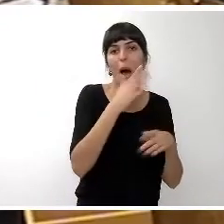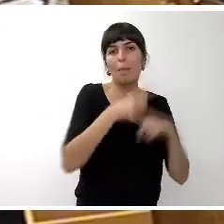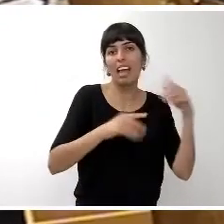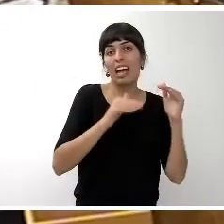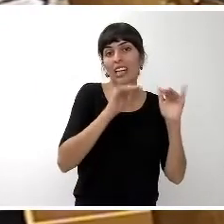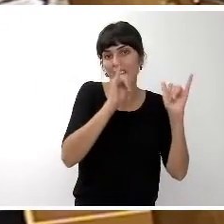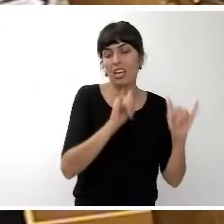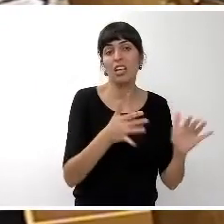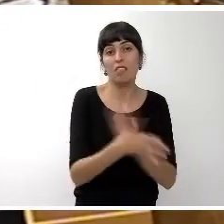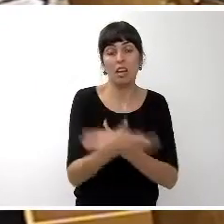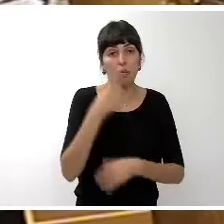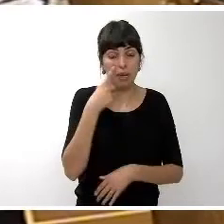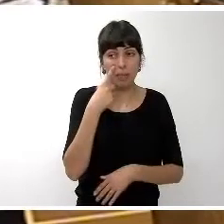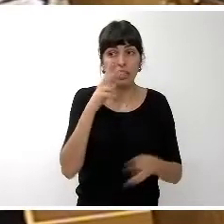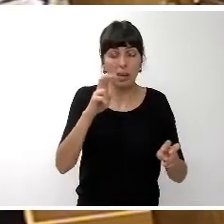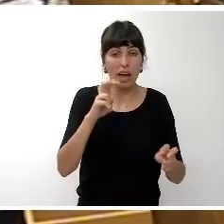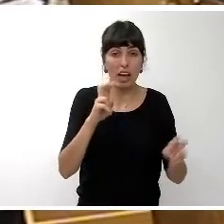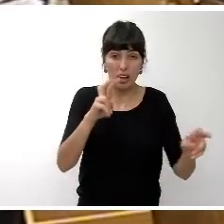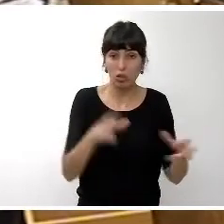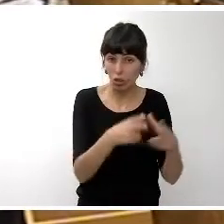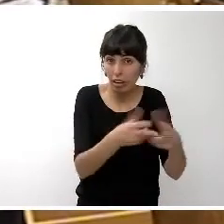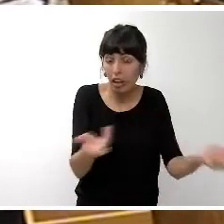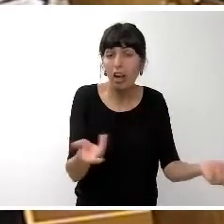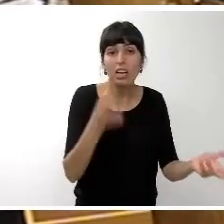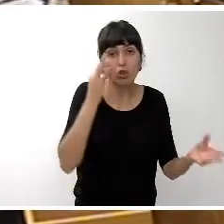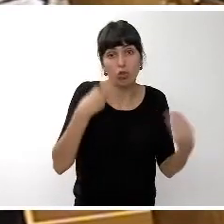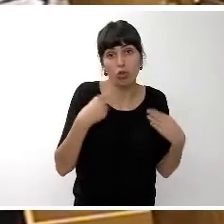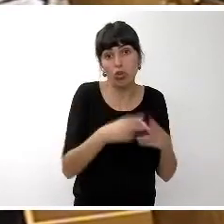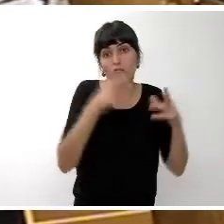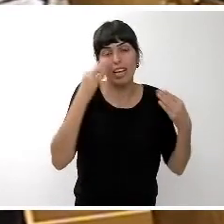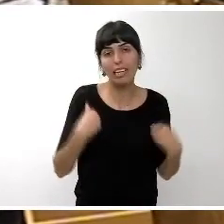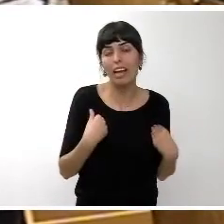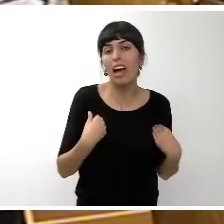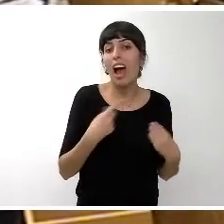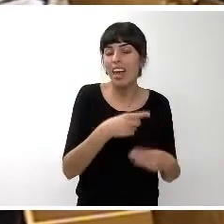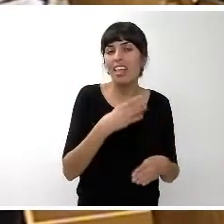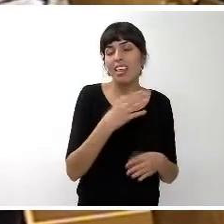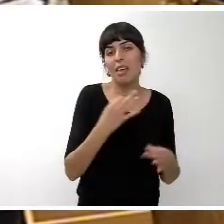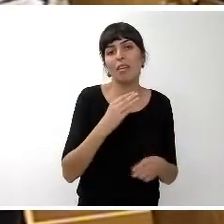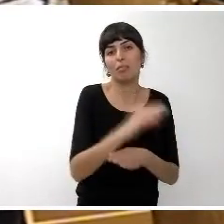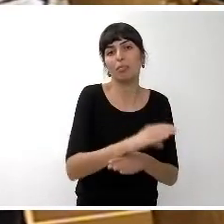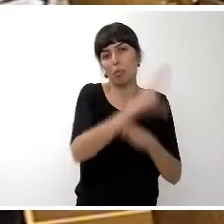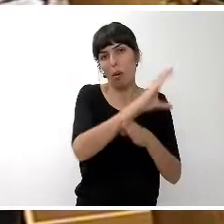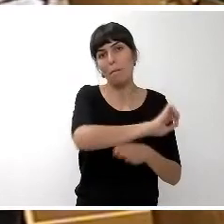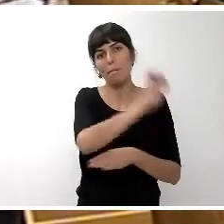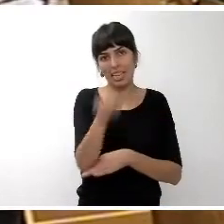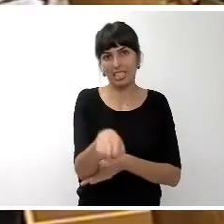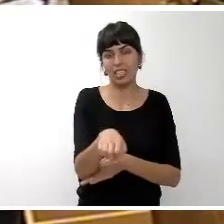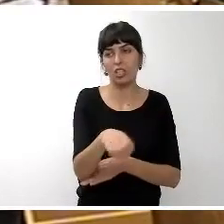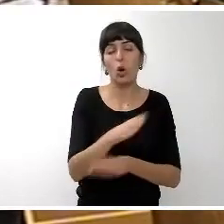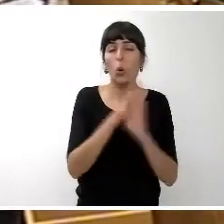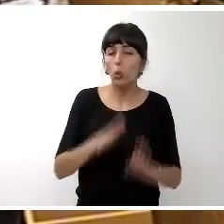económica y social lo que habría que hacer es destinar muchos más recursos en la última intervención haré una